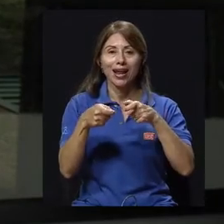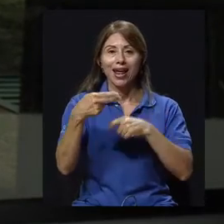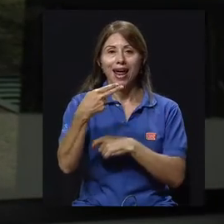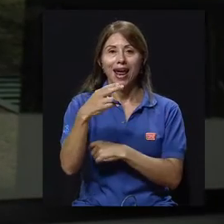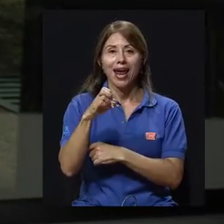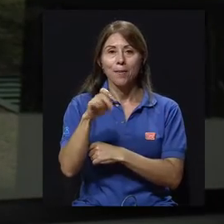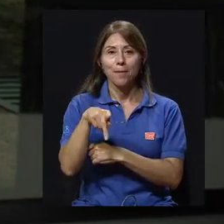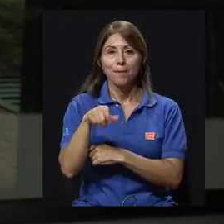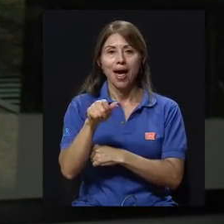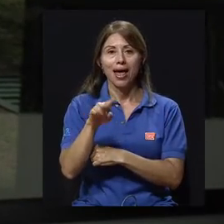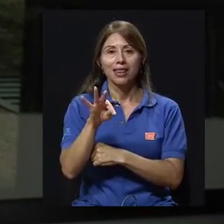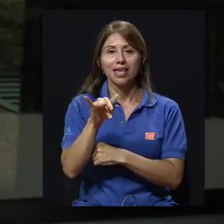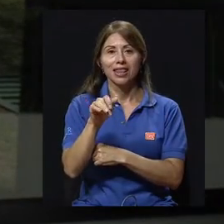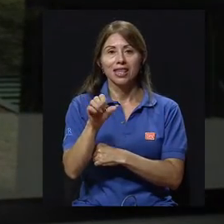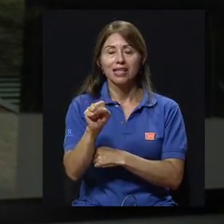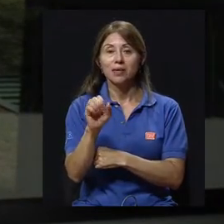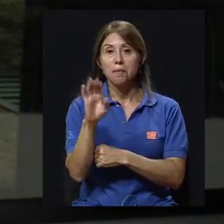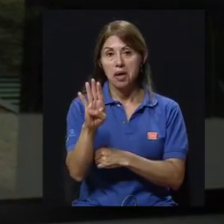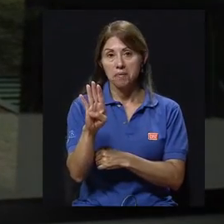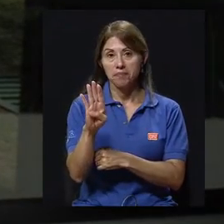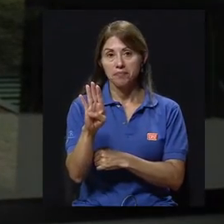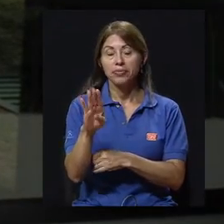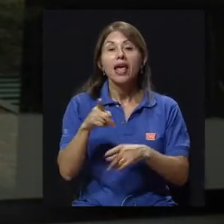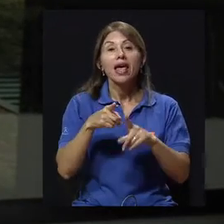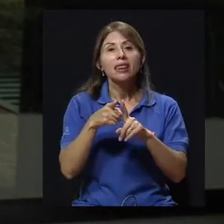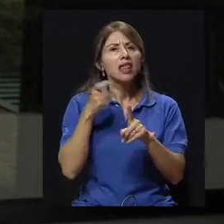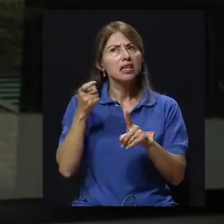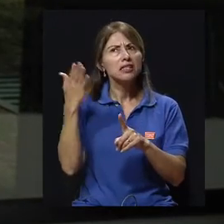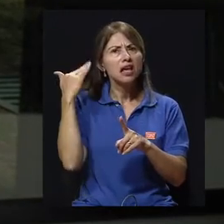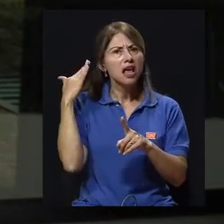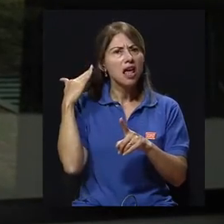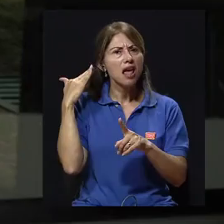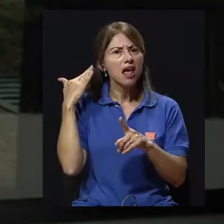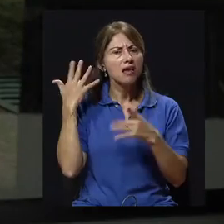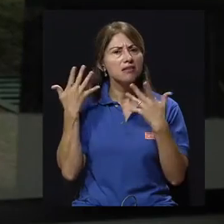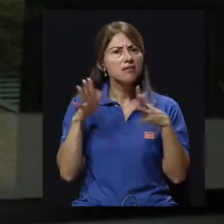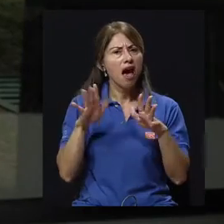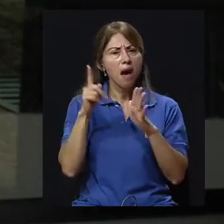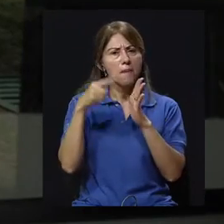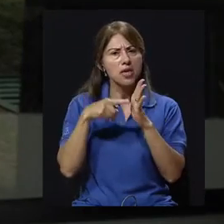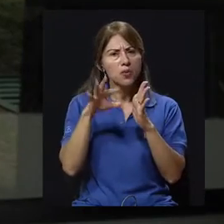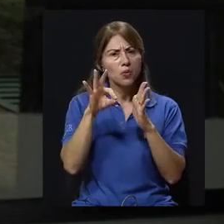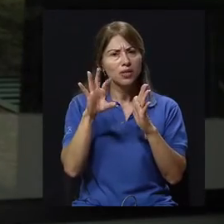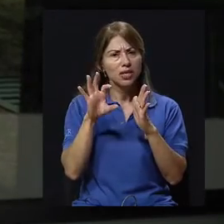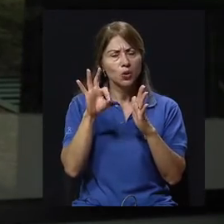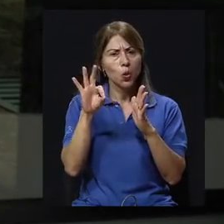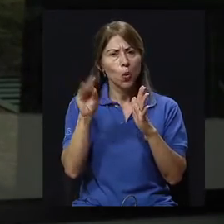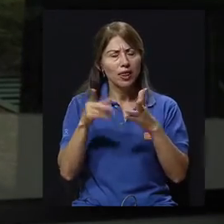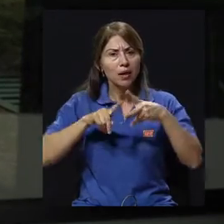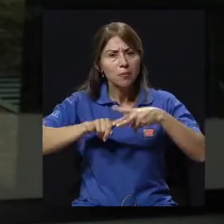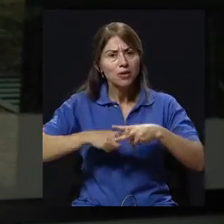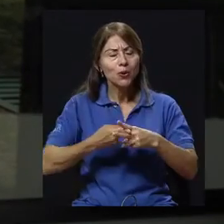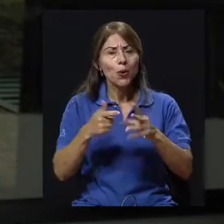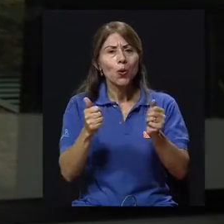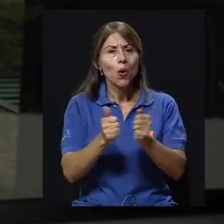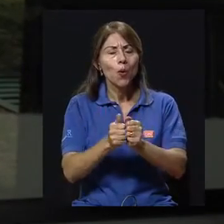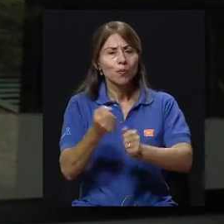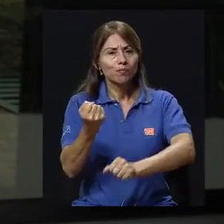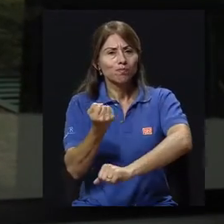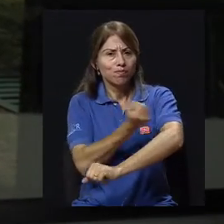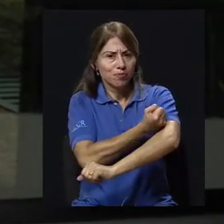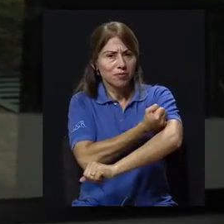se generó la vacuna, por ahí de los años 90, comenzó a vacunarse